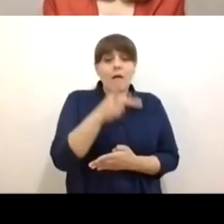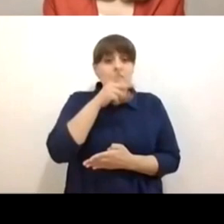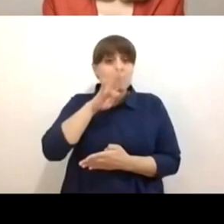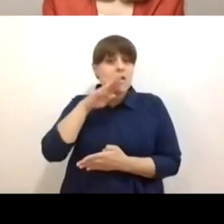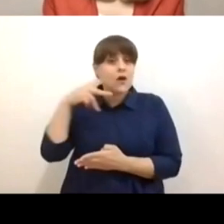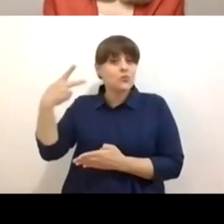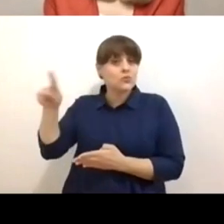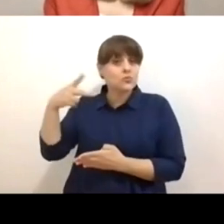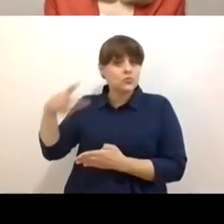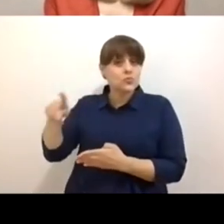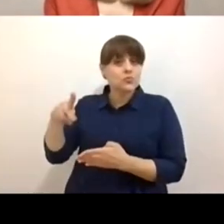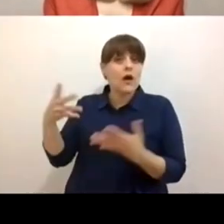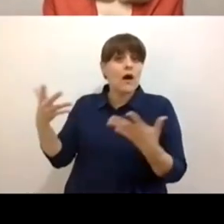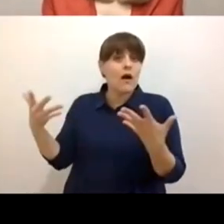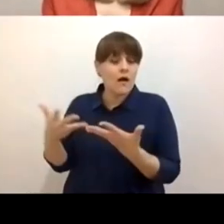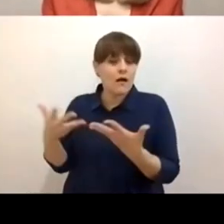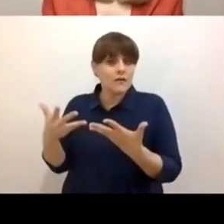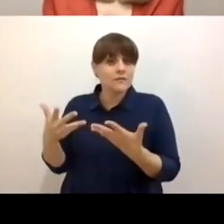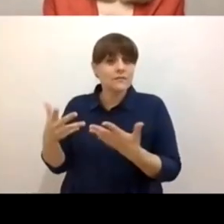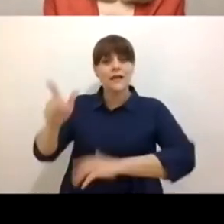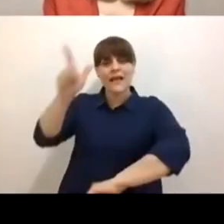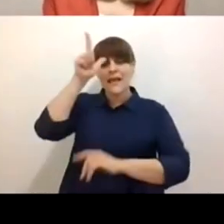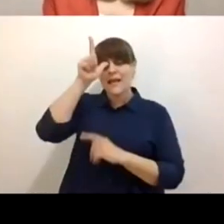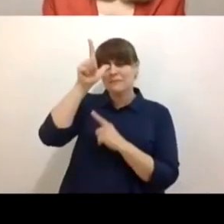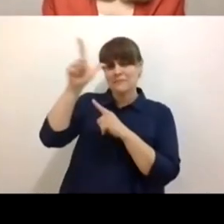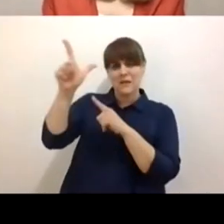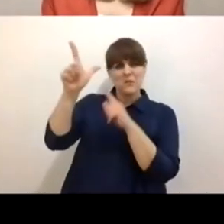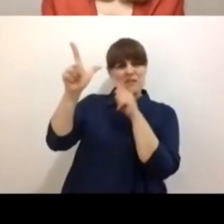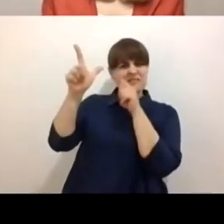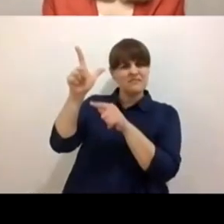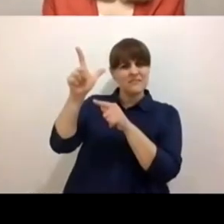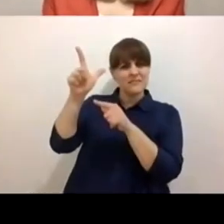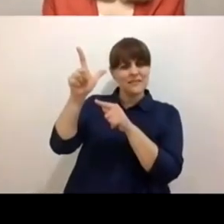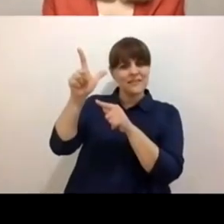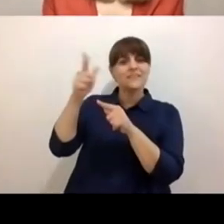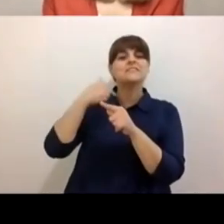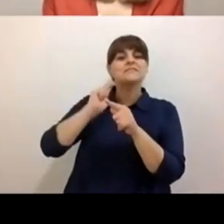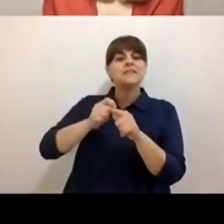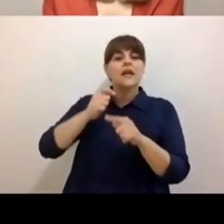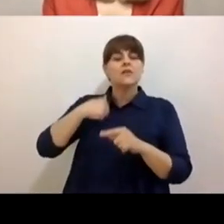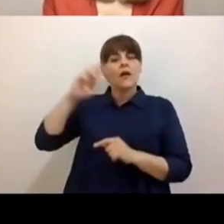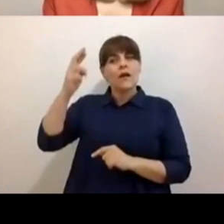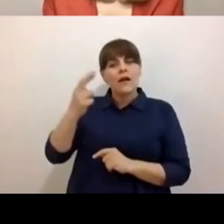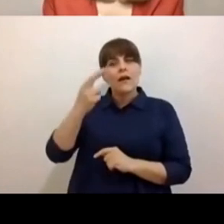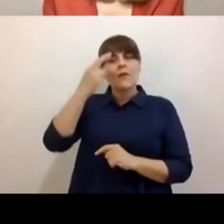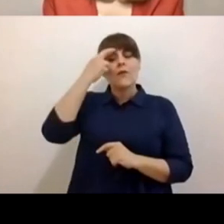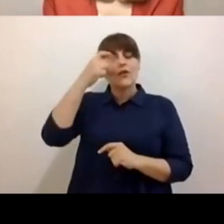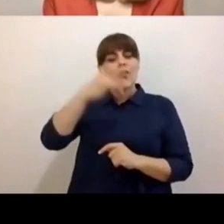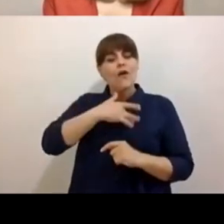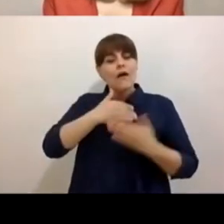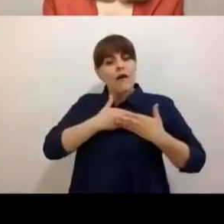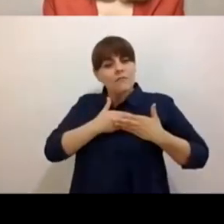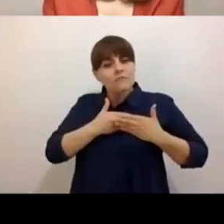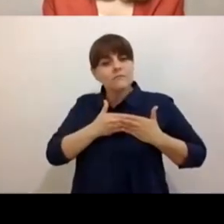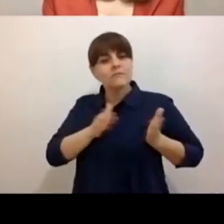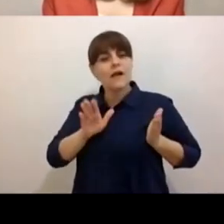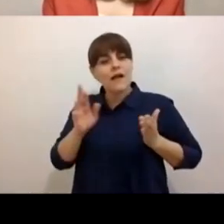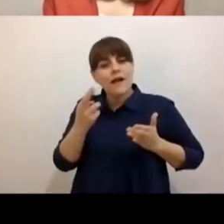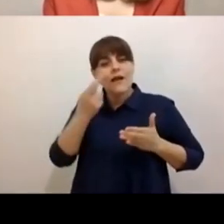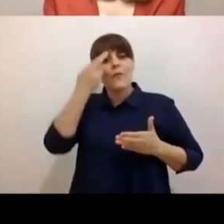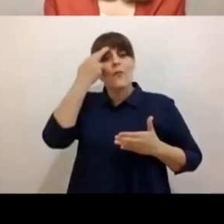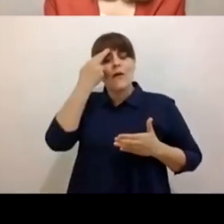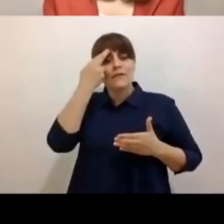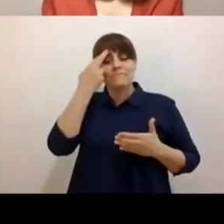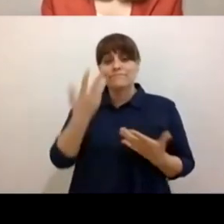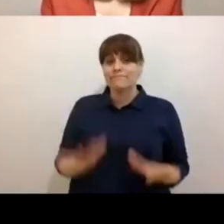espiritualidad y la posibilidad de recordar, es decir, de llevar las cosas nuevamente al corazón. Le voy a dar la